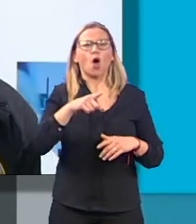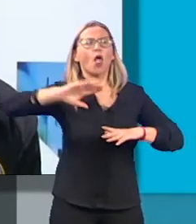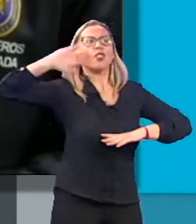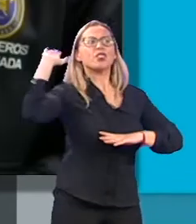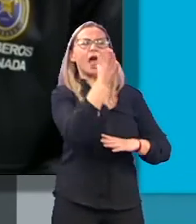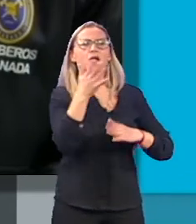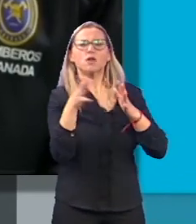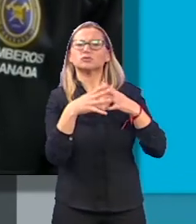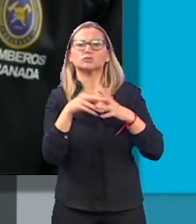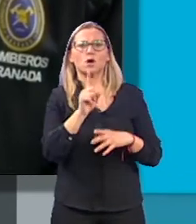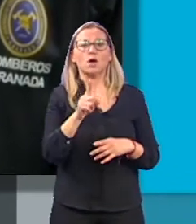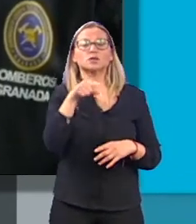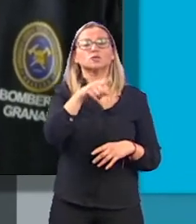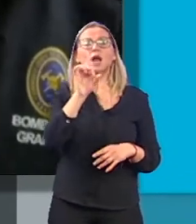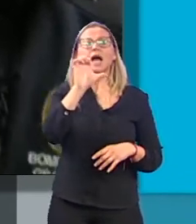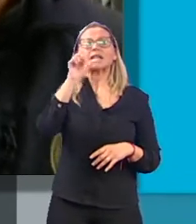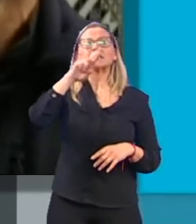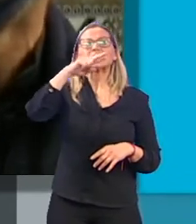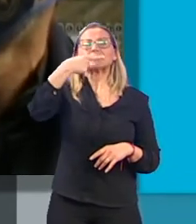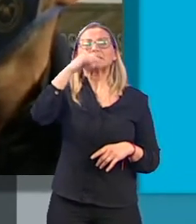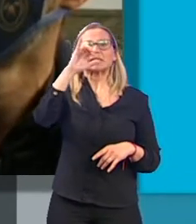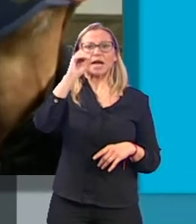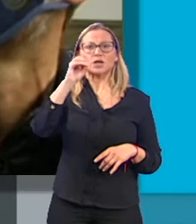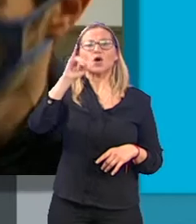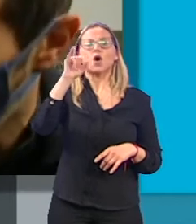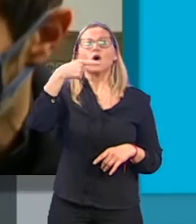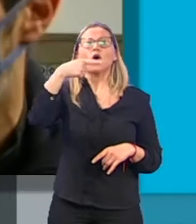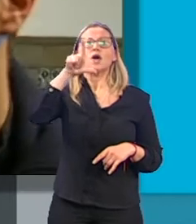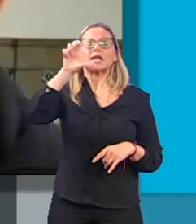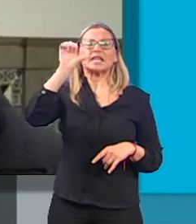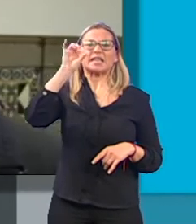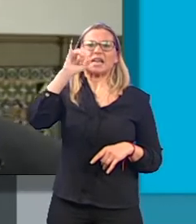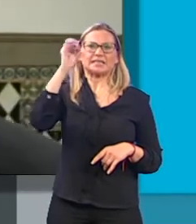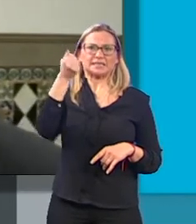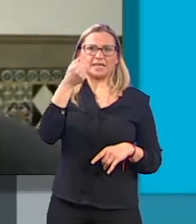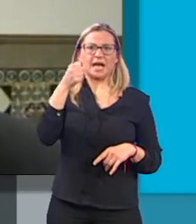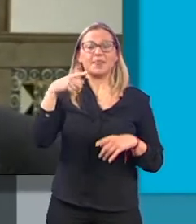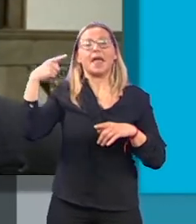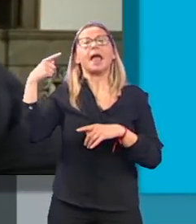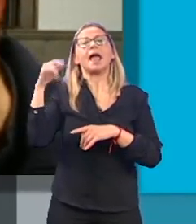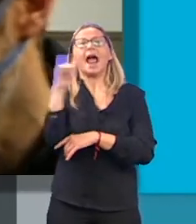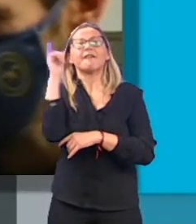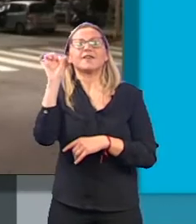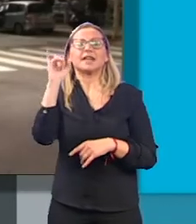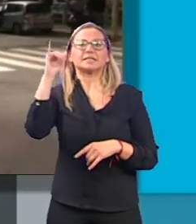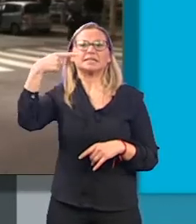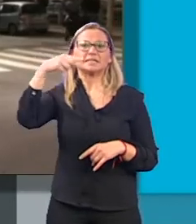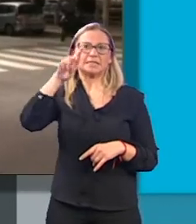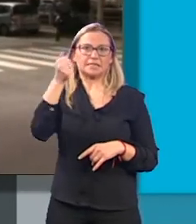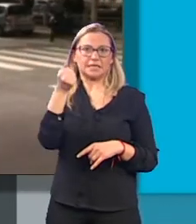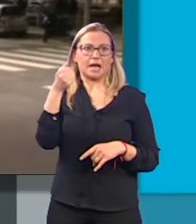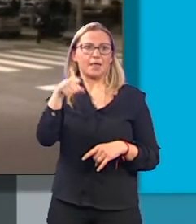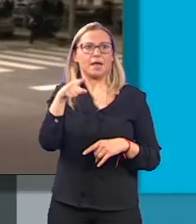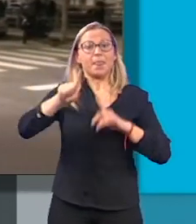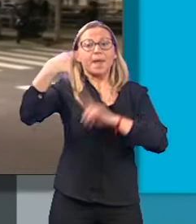estructurales. Unas palabras de Sergio Iglesias, el redactor del SIGRA, del Plan Sísmico de Granada, que tranquilizan después de una noche en la que el miedo